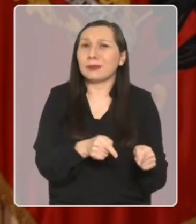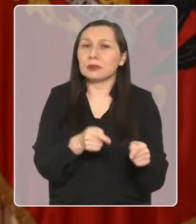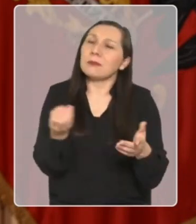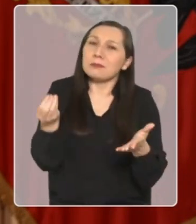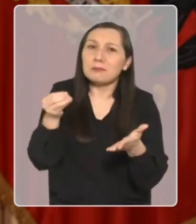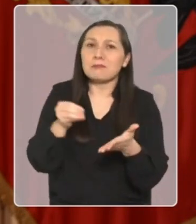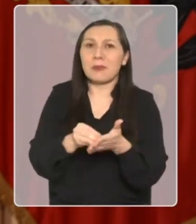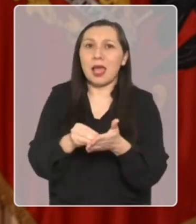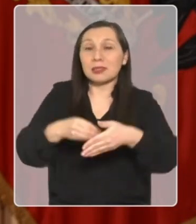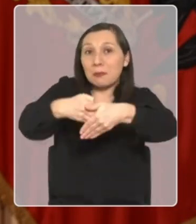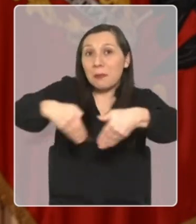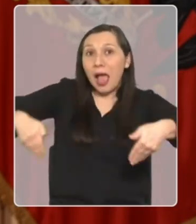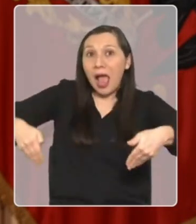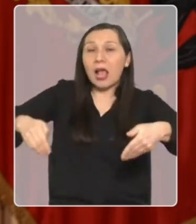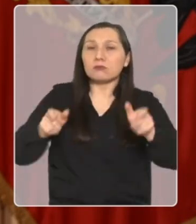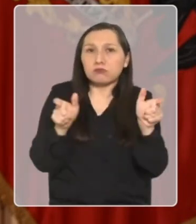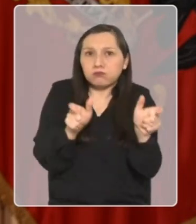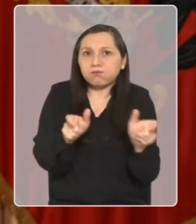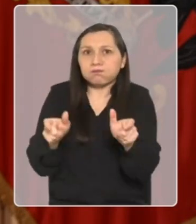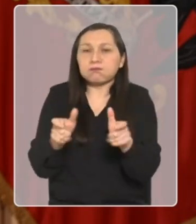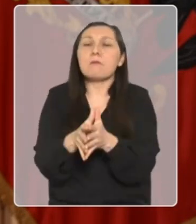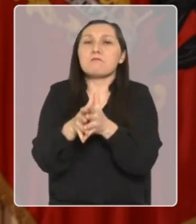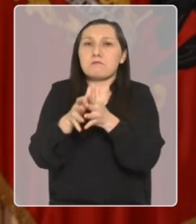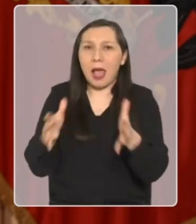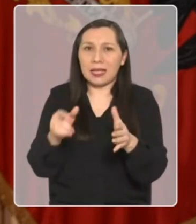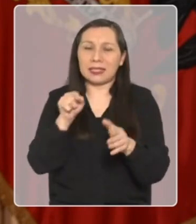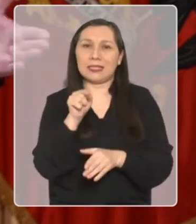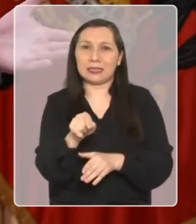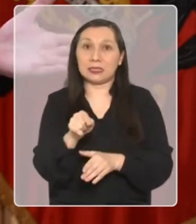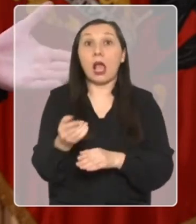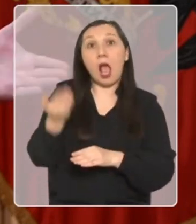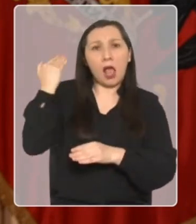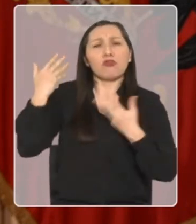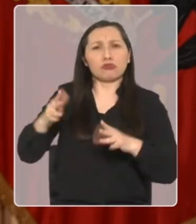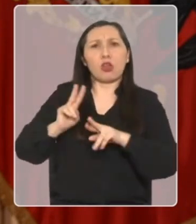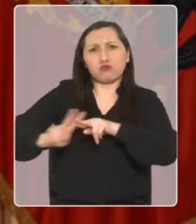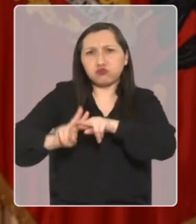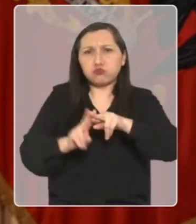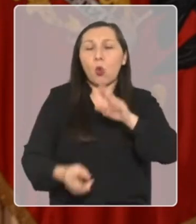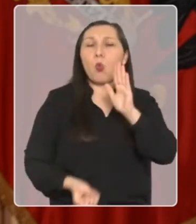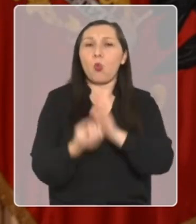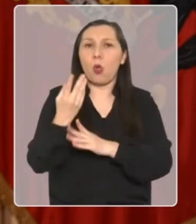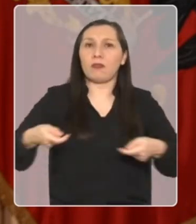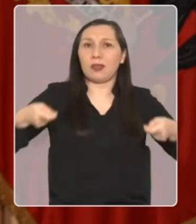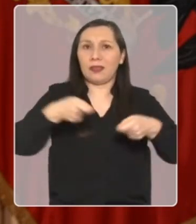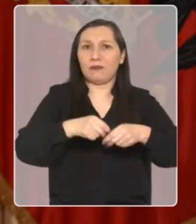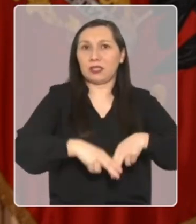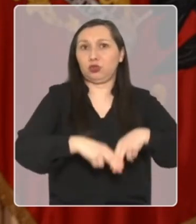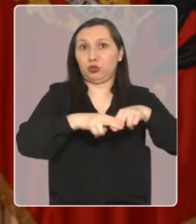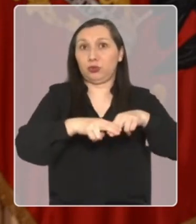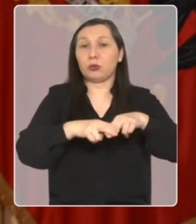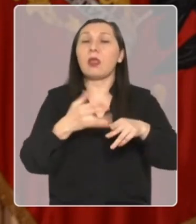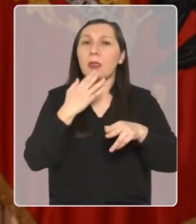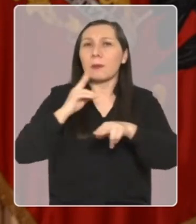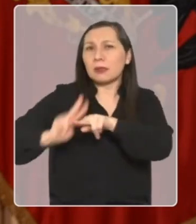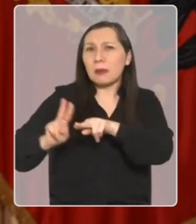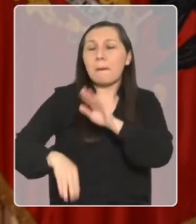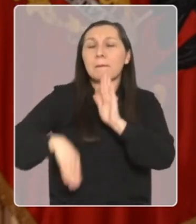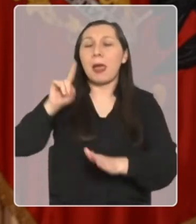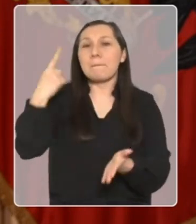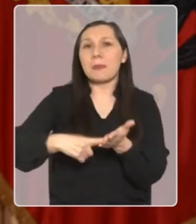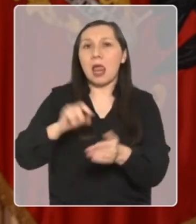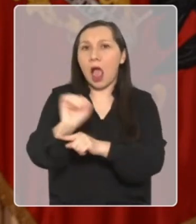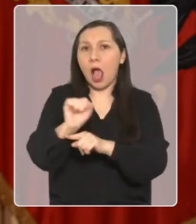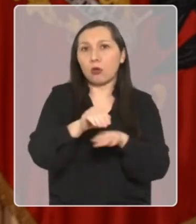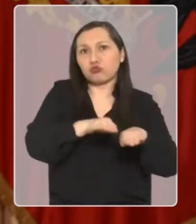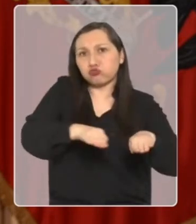reforzaremos los pasos fronterizos que comenzamos a mejorar ya con nuevas inversiones. También repondremos más de mil